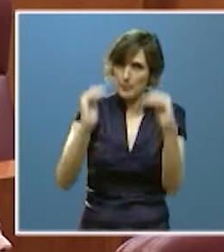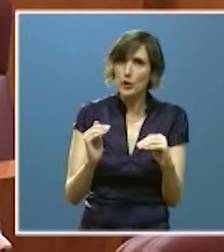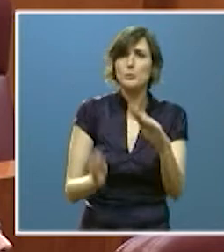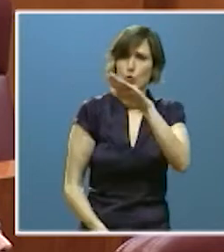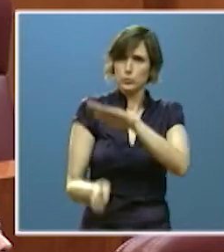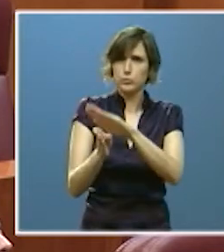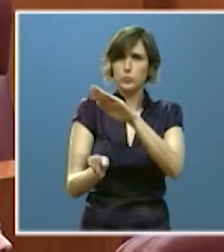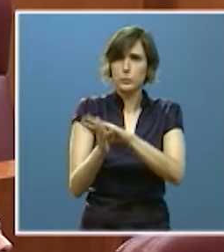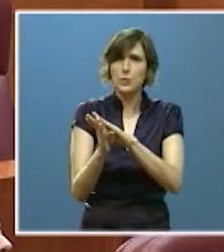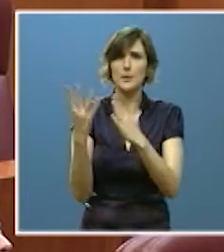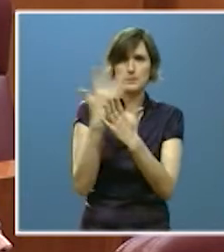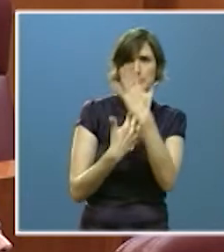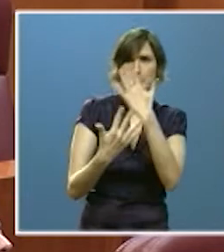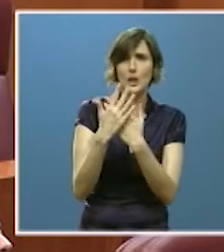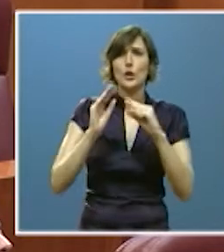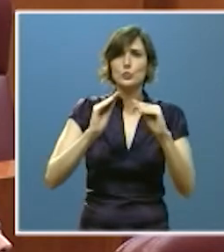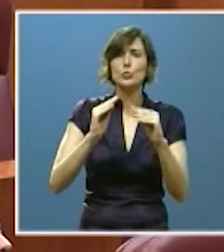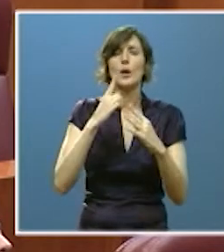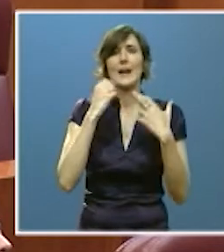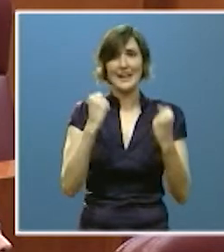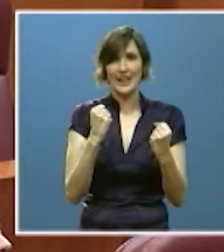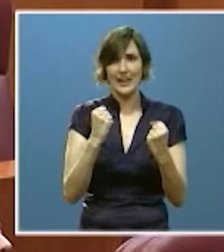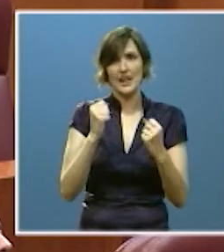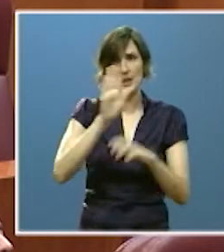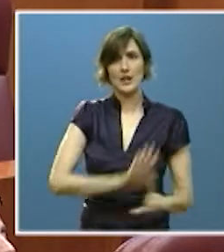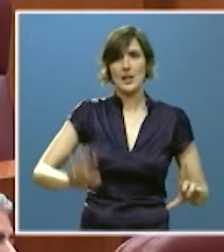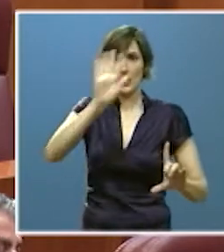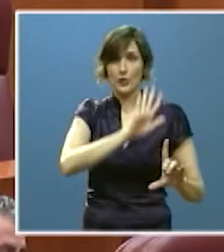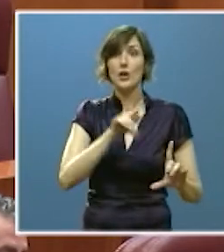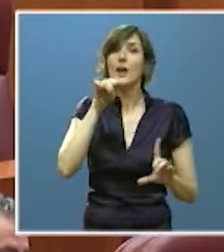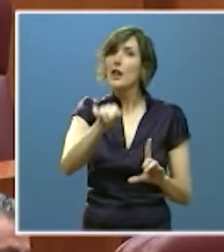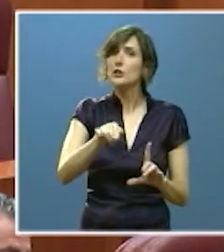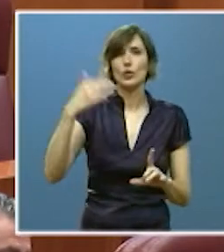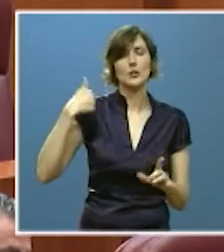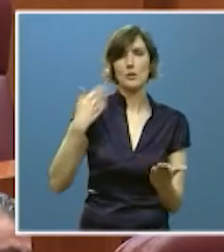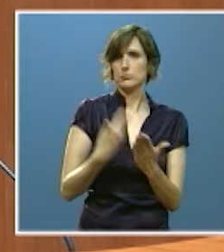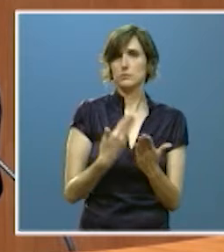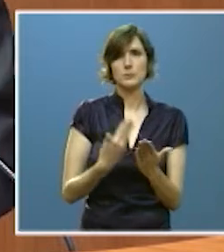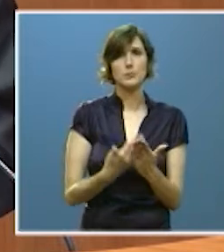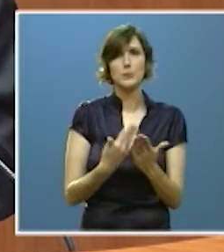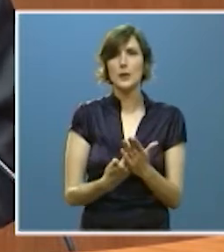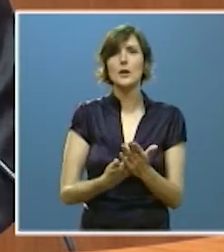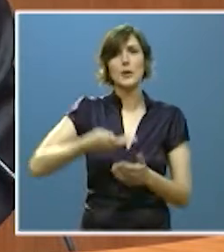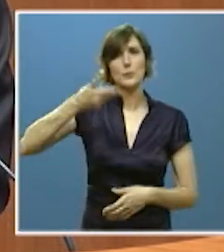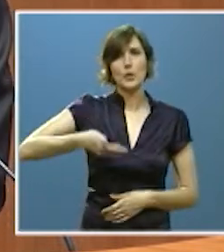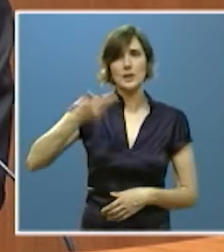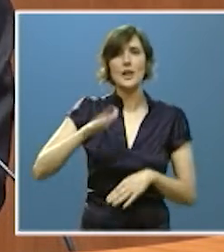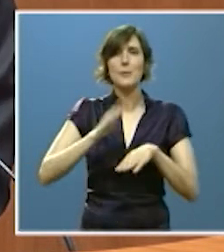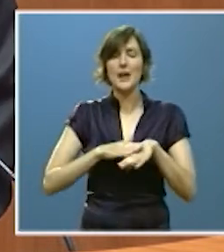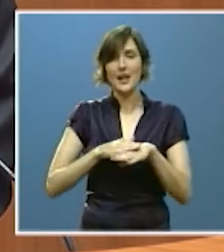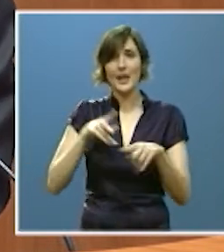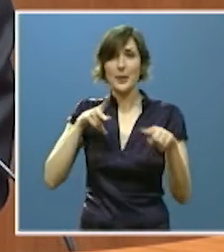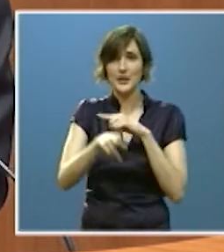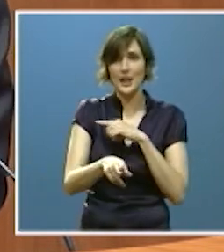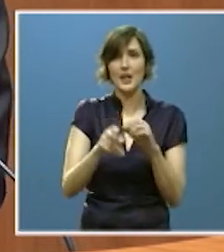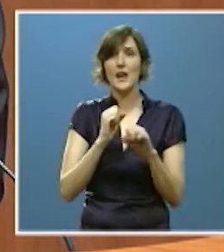en el mix energético nacional. Algo que se ha demostrado que es esencial para aliviar la dependencia energética